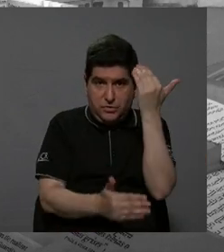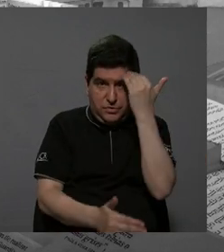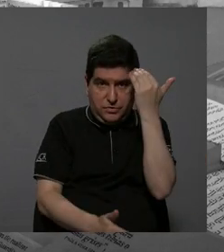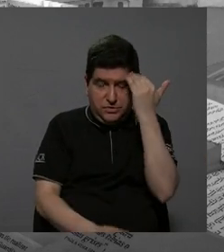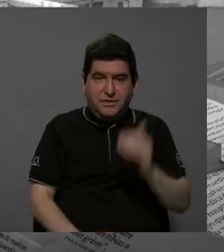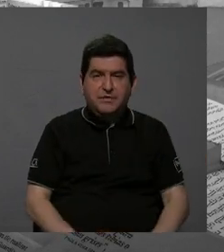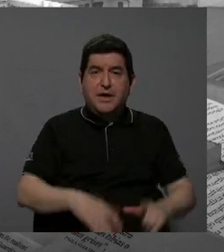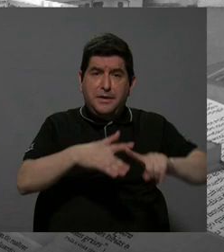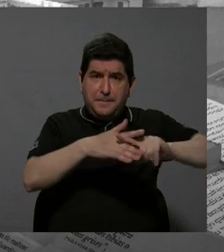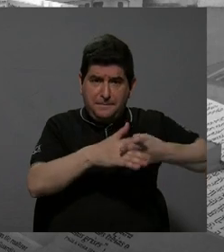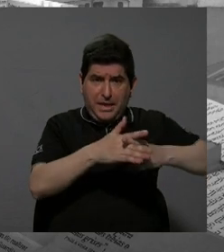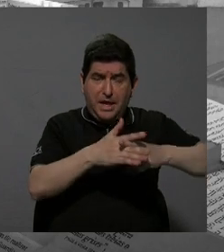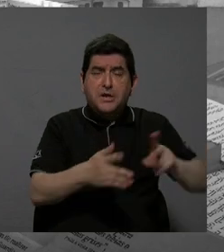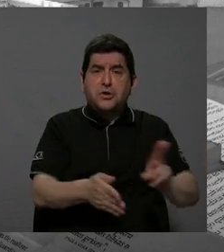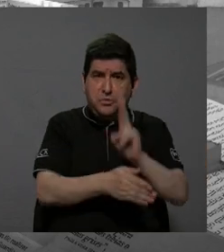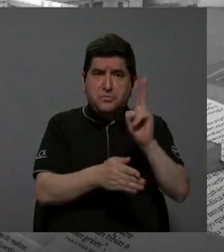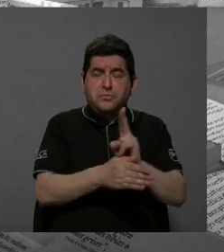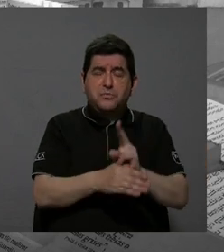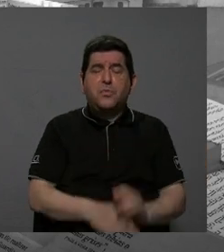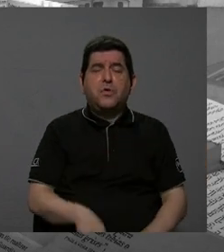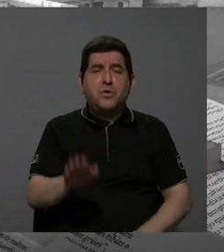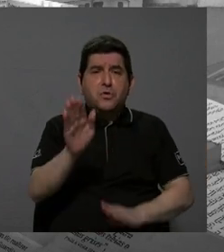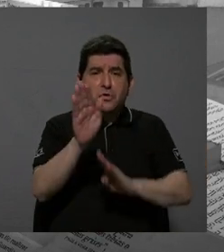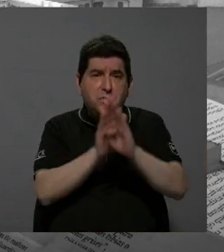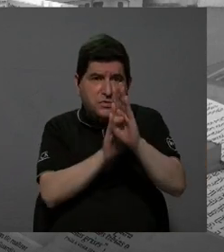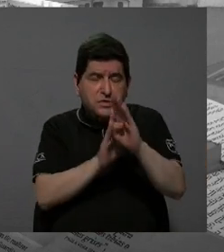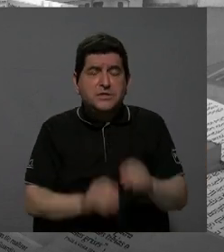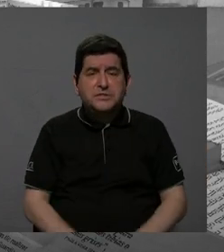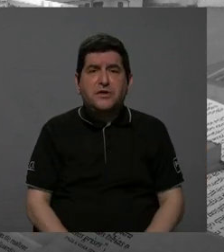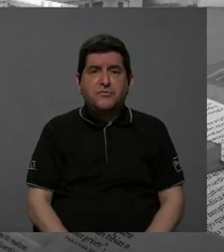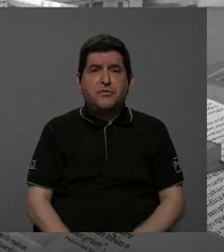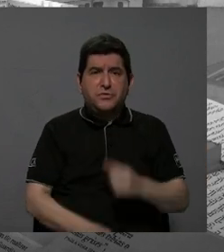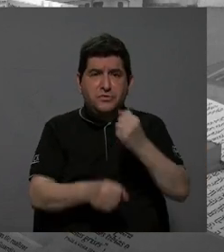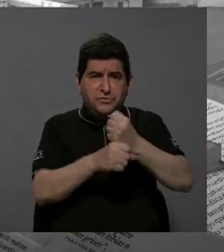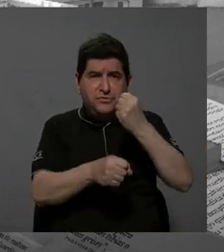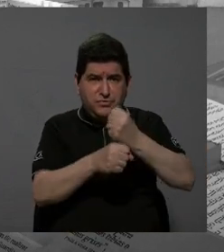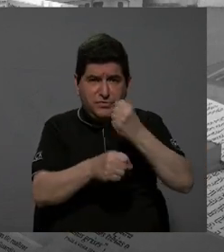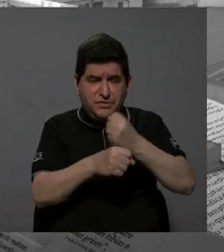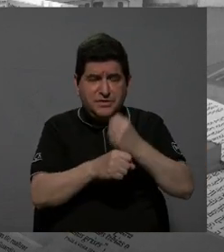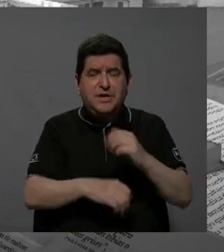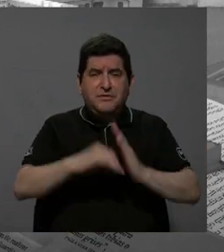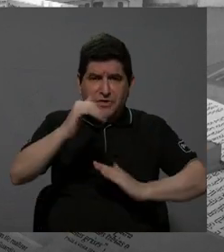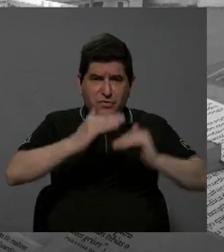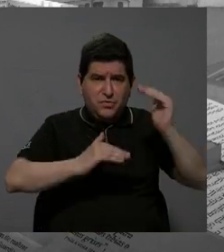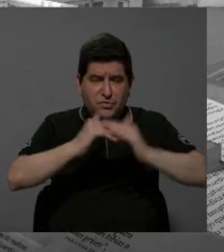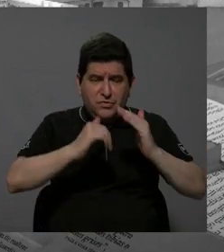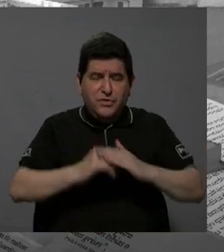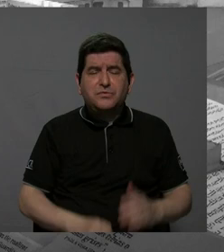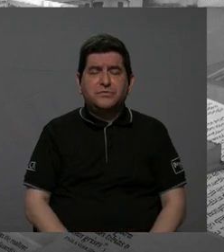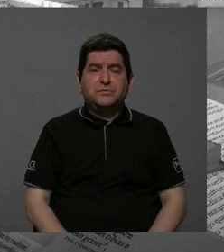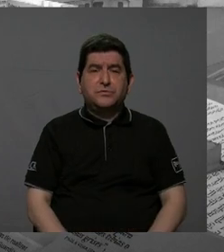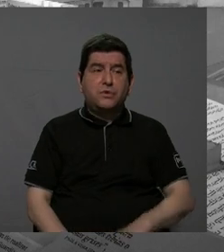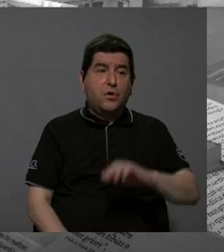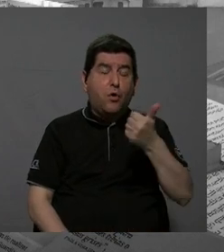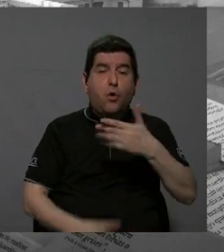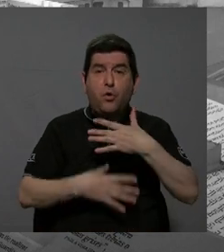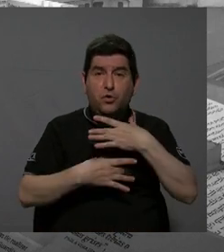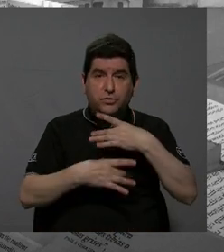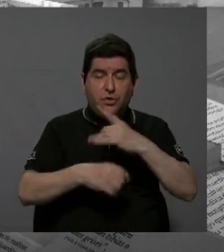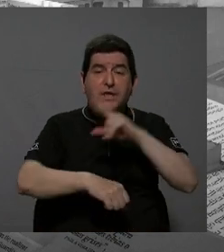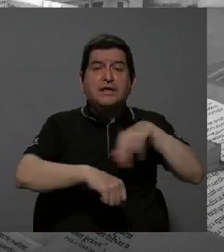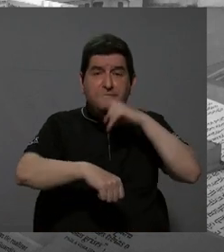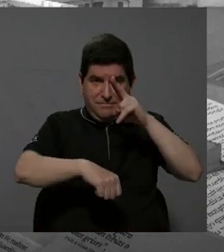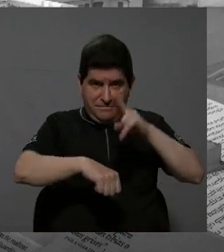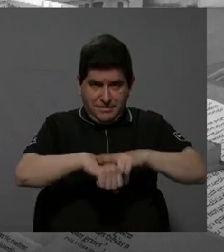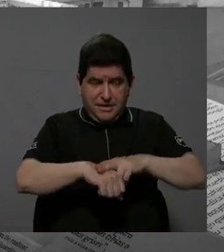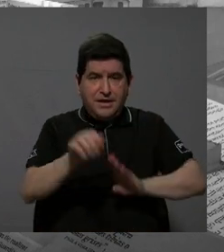mecanismo que es útil para desarrollar infraestructura, ha sido exitoso a nivel internacional y sabemos que existen otros intereses a nivel nacional